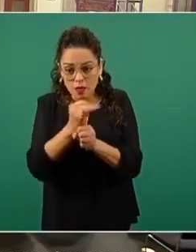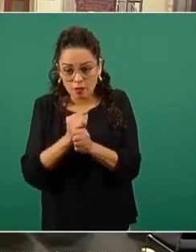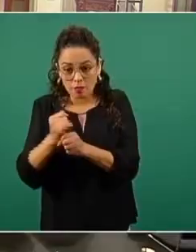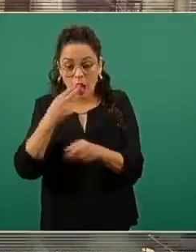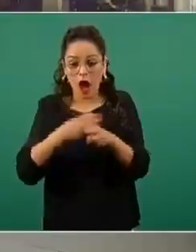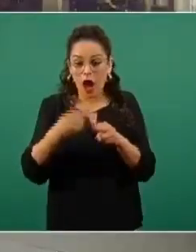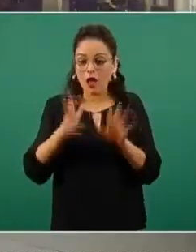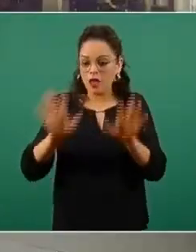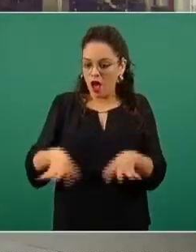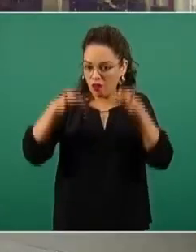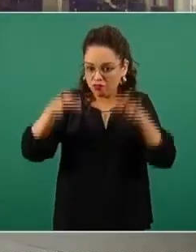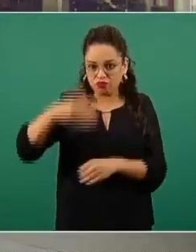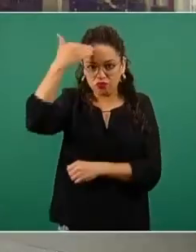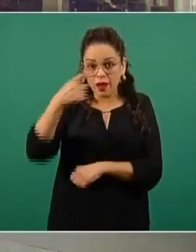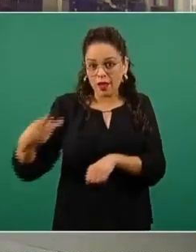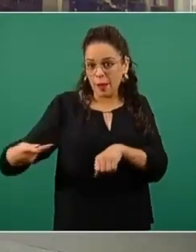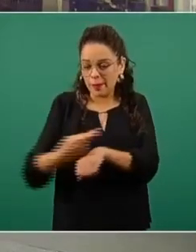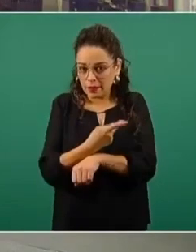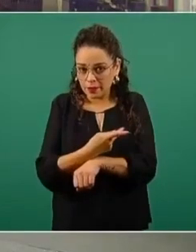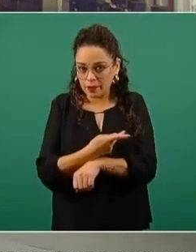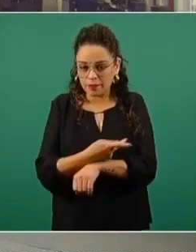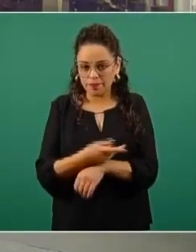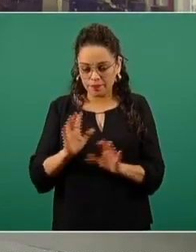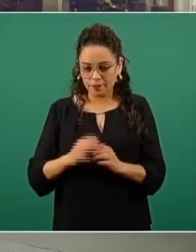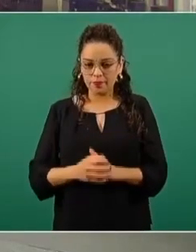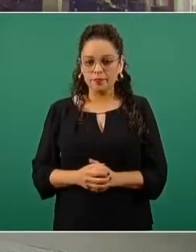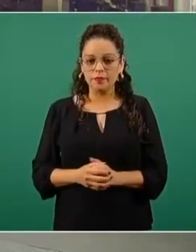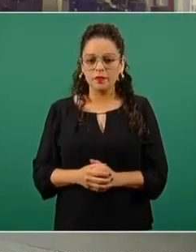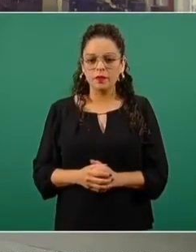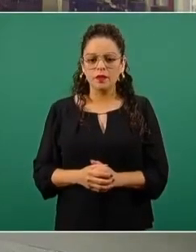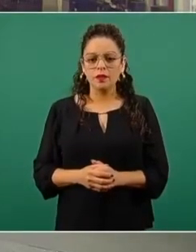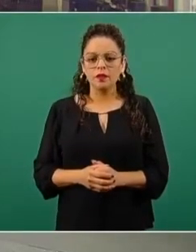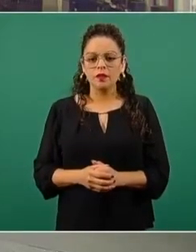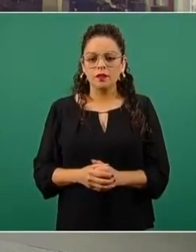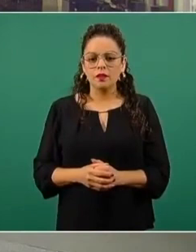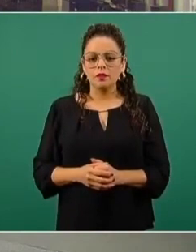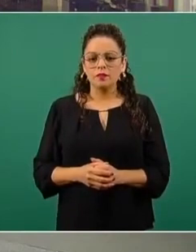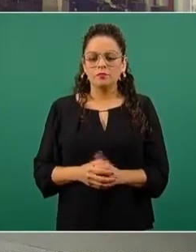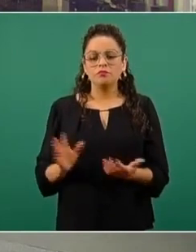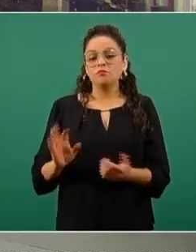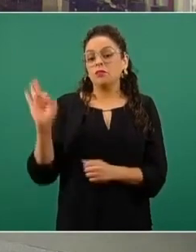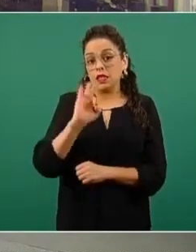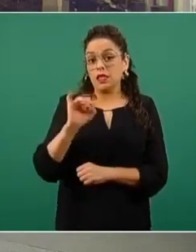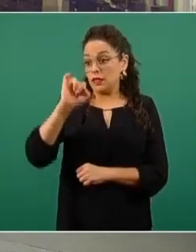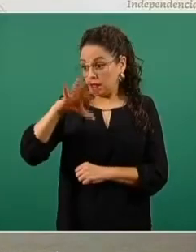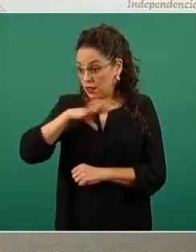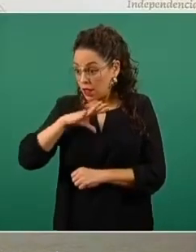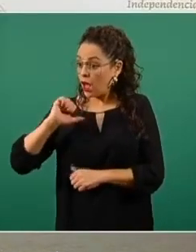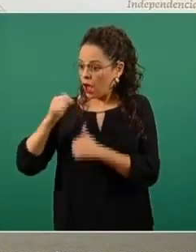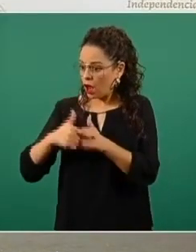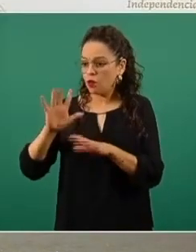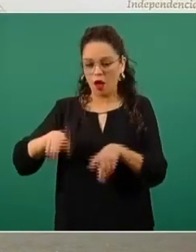consecuencias. No me gustaría personalizar aquí, y bueno, ya tendrán los causas legales que decir si hubo, si no, etcétera.